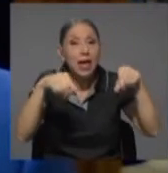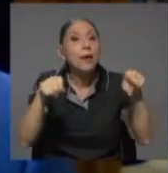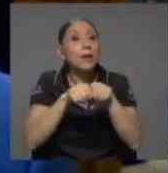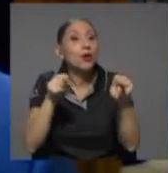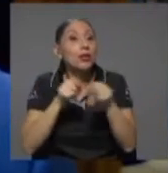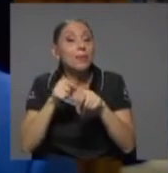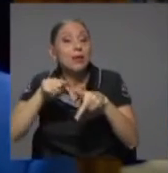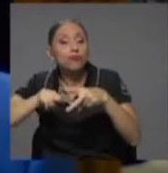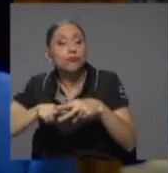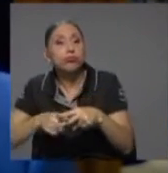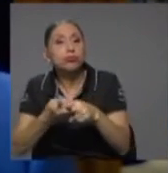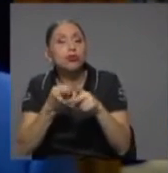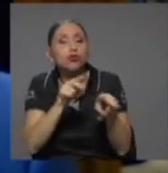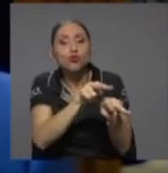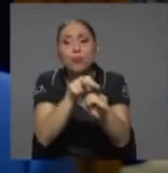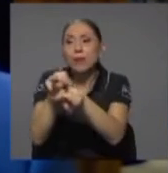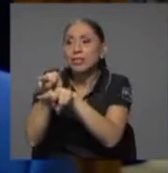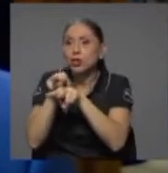consolidada.